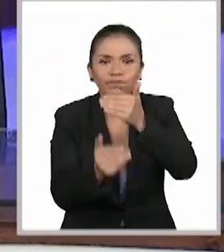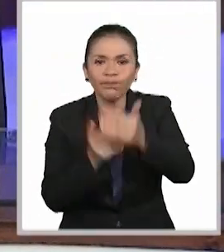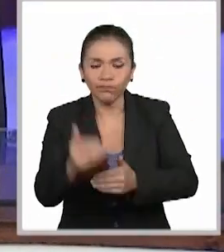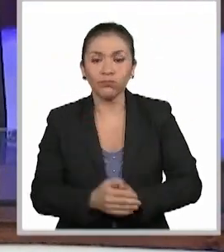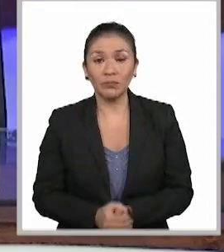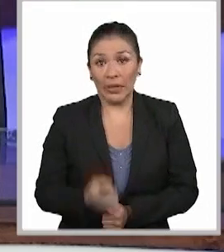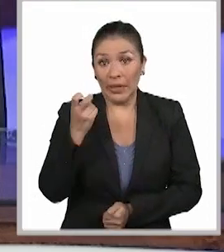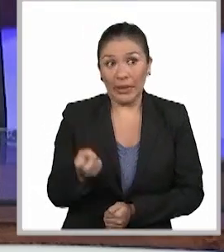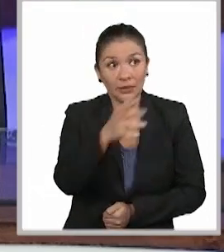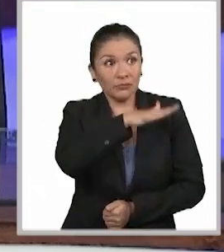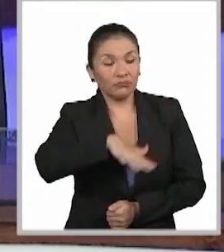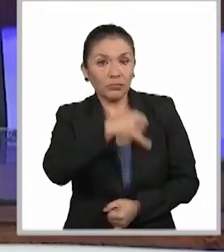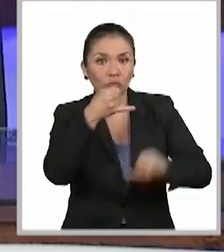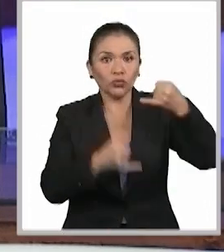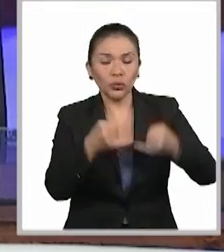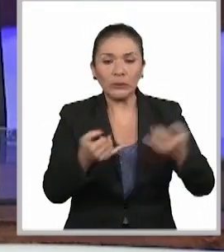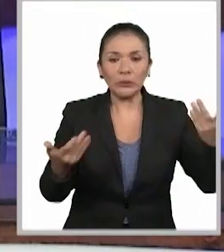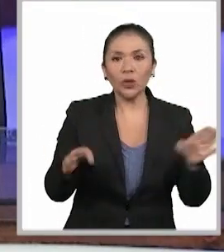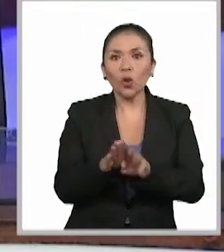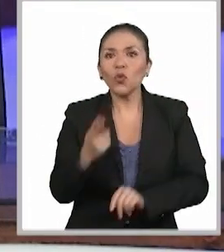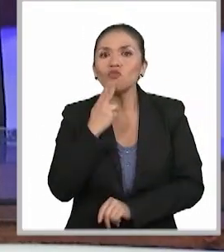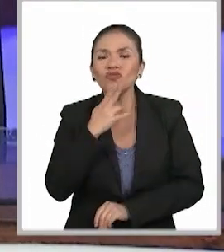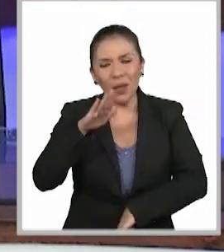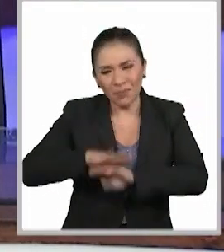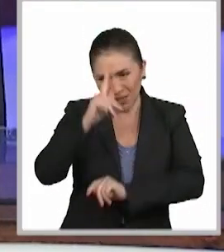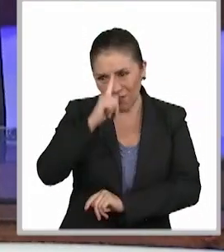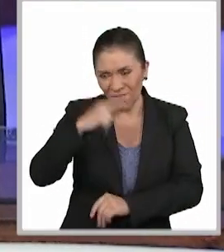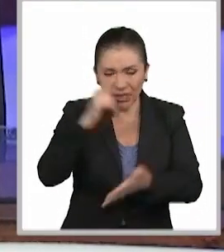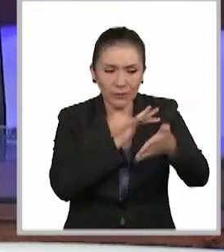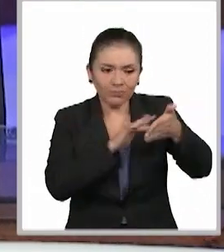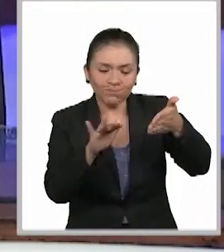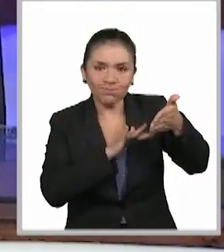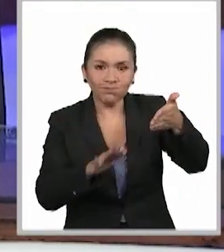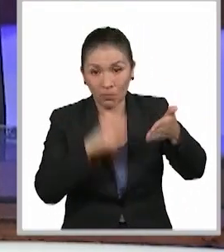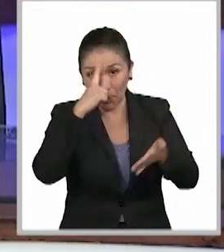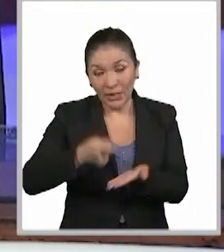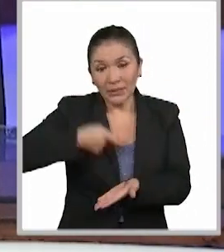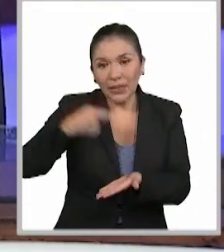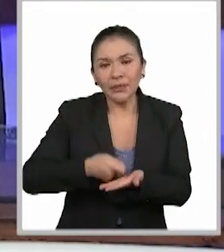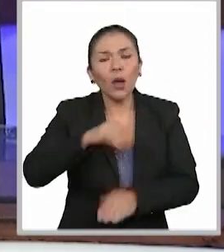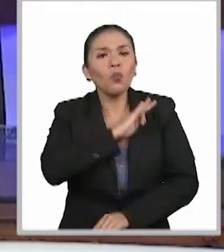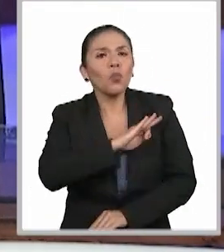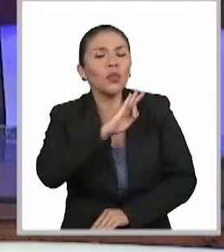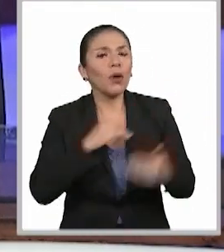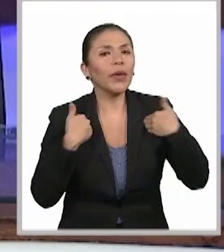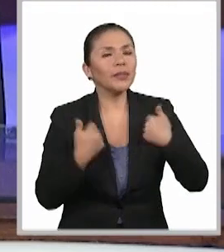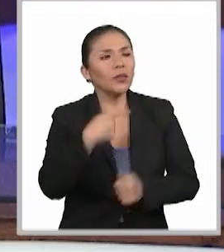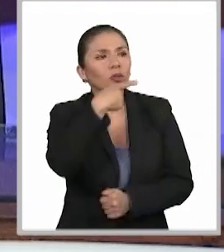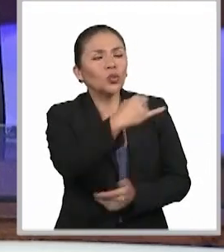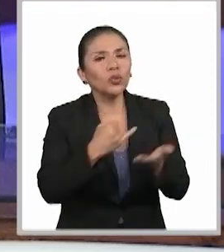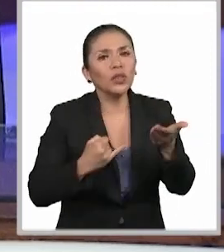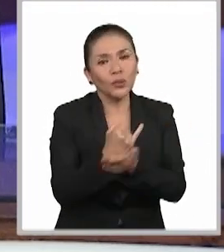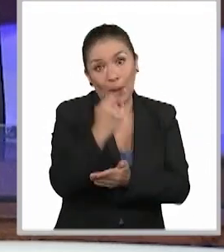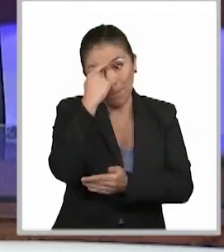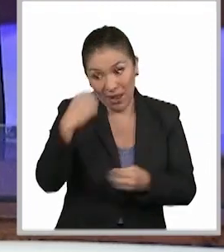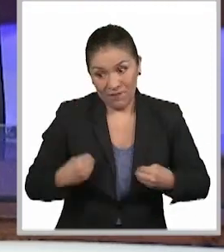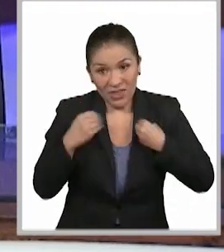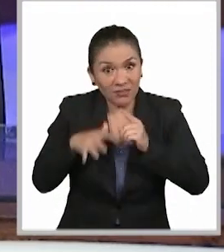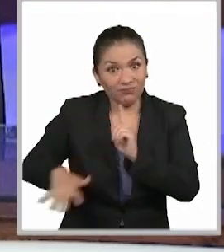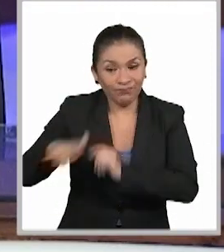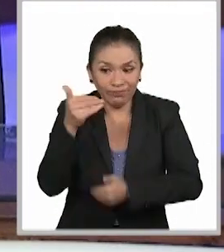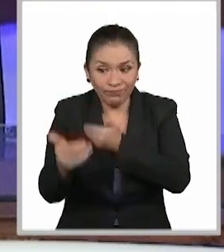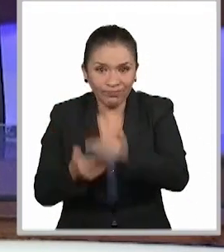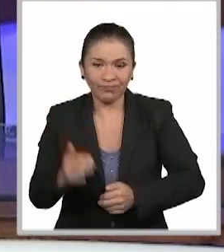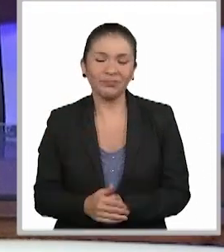Esto ha llevado a los órganos jurisdiccionales a utilizar una lectura fácil para sus sentencias que nos permite entender las decisiones judiciales que